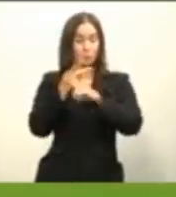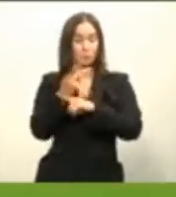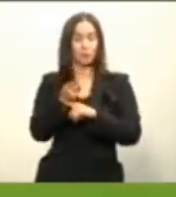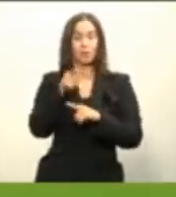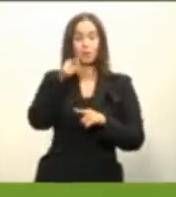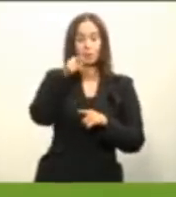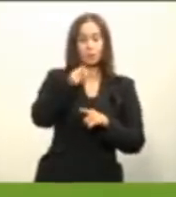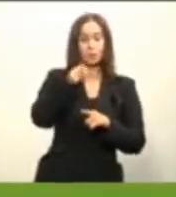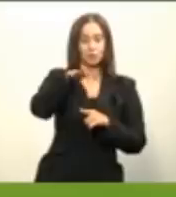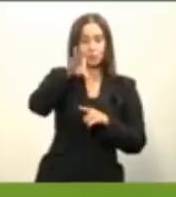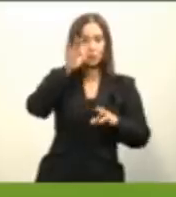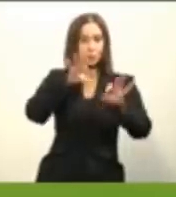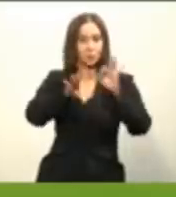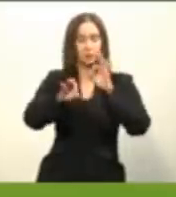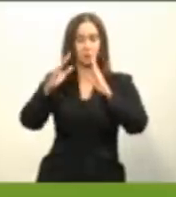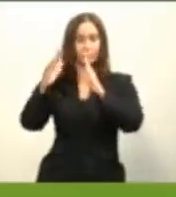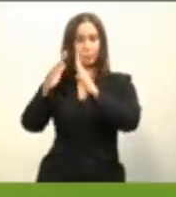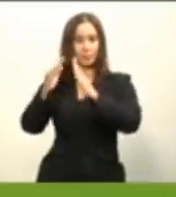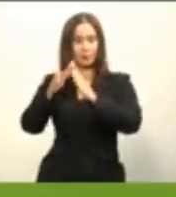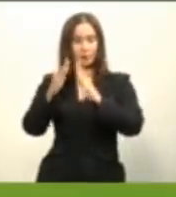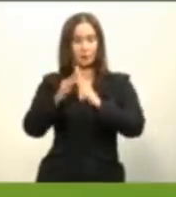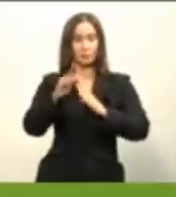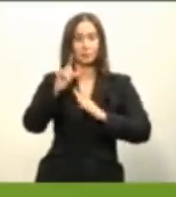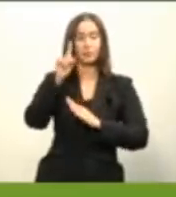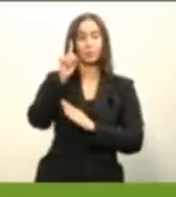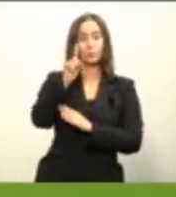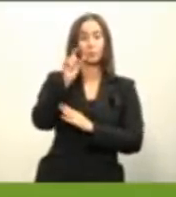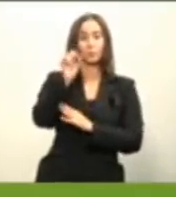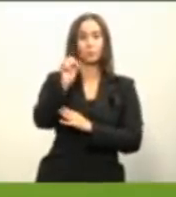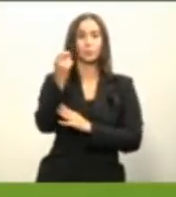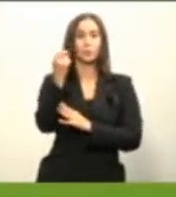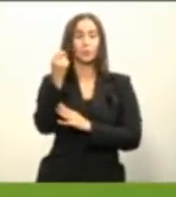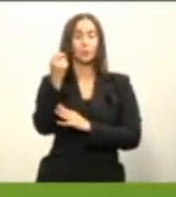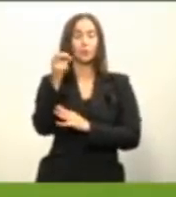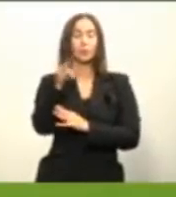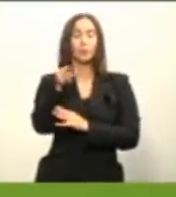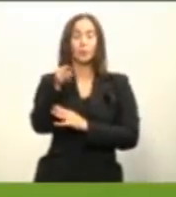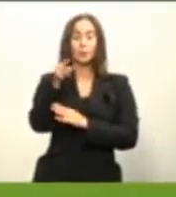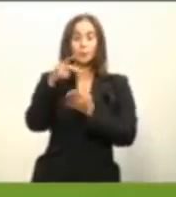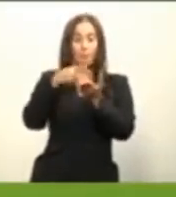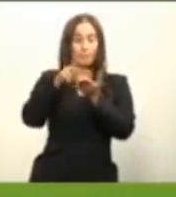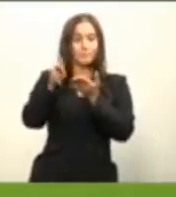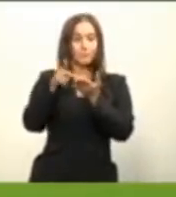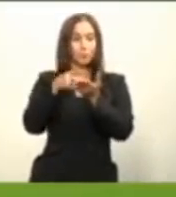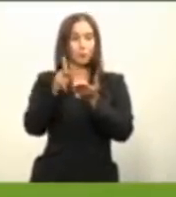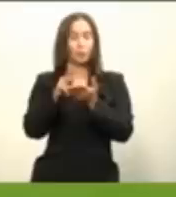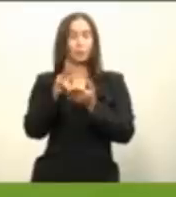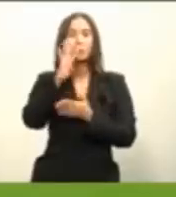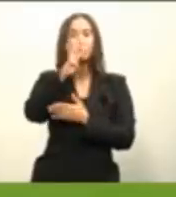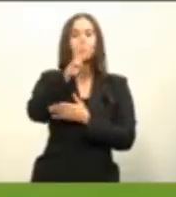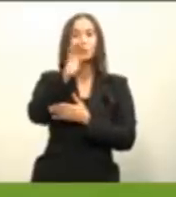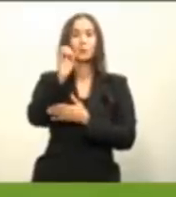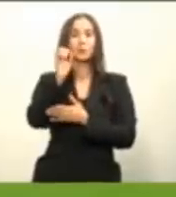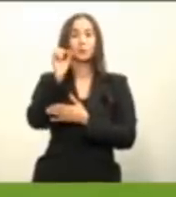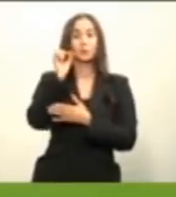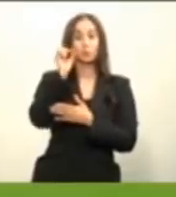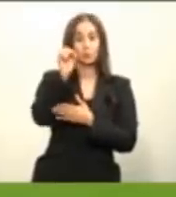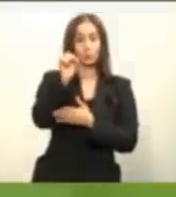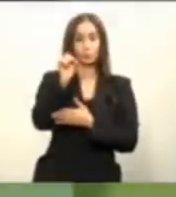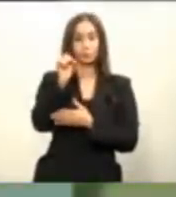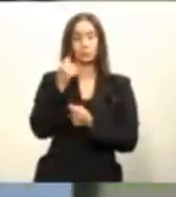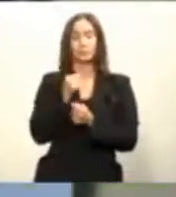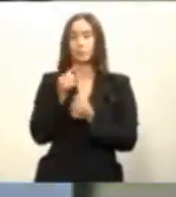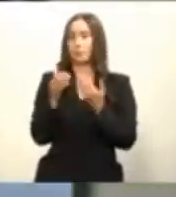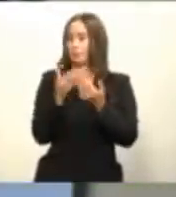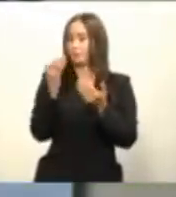millones con el mismo proceso de accesibilidad subsidio al inicial de la vivienda y un subsidio de hasta 400 puntos a 7